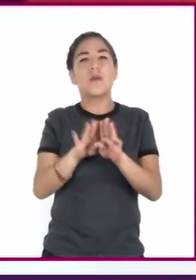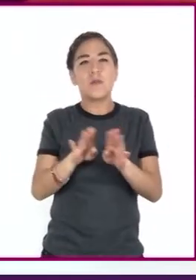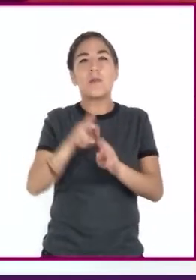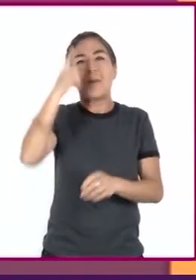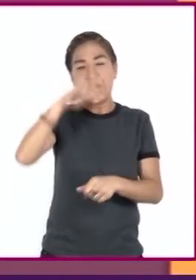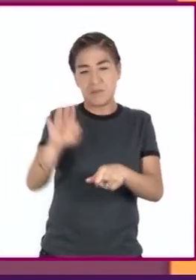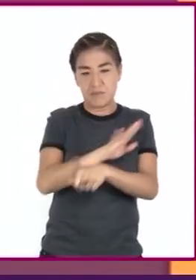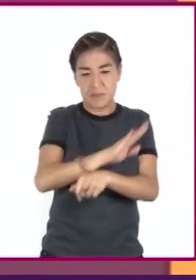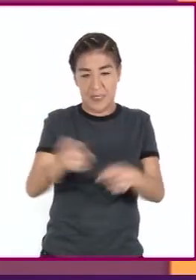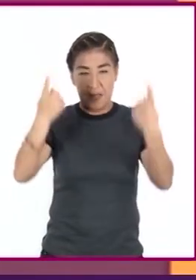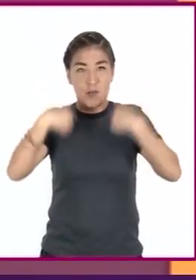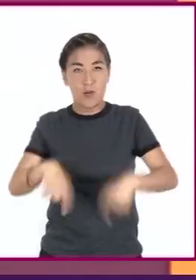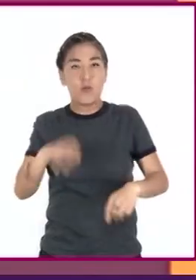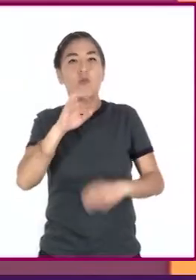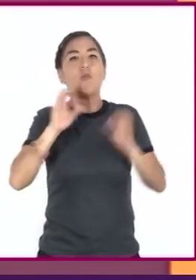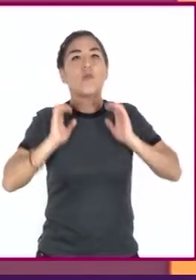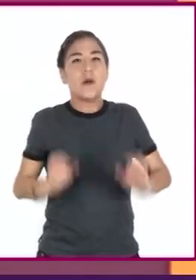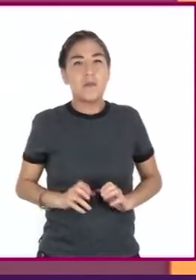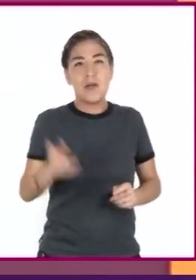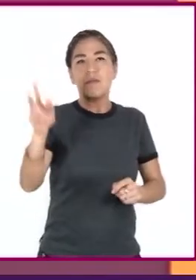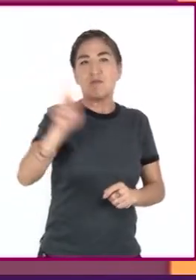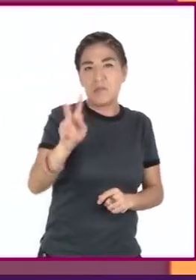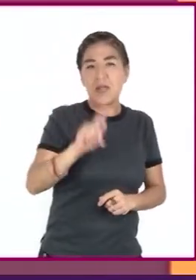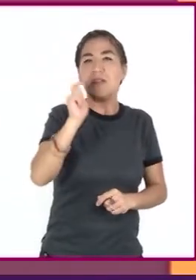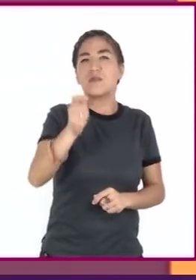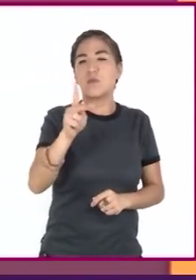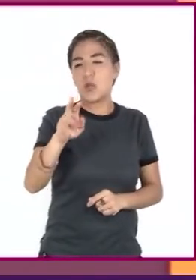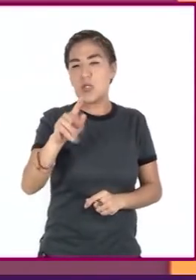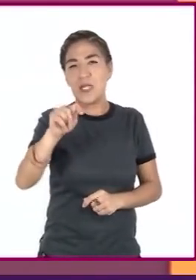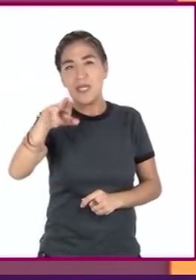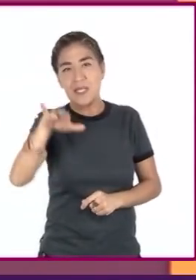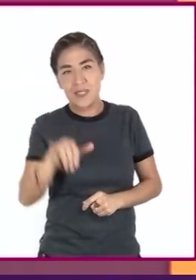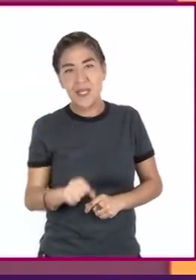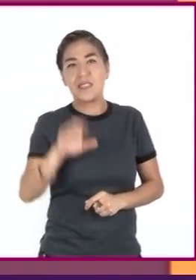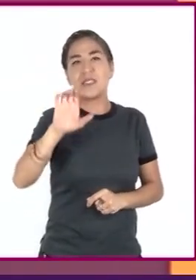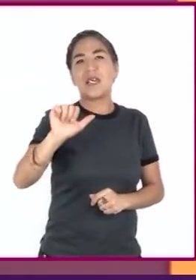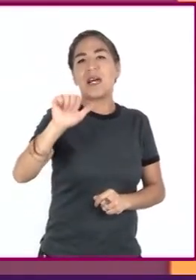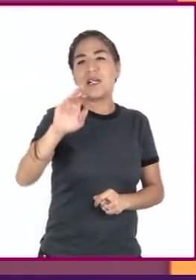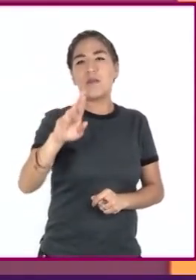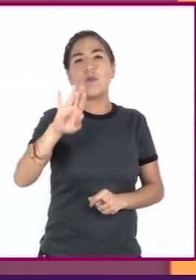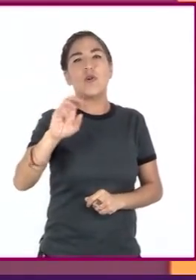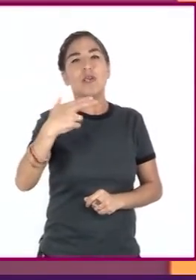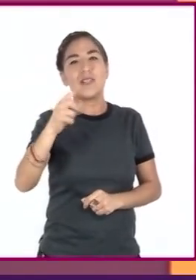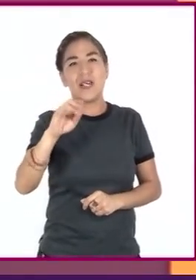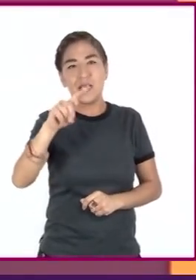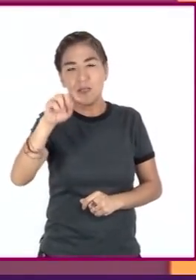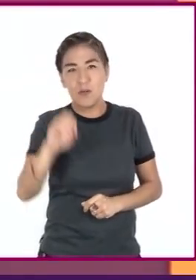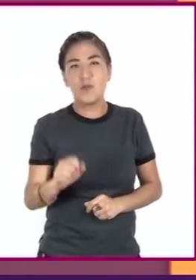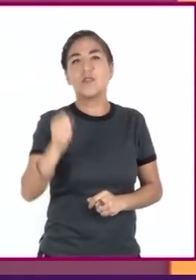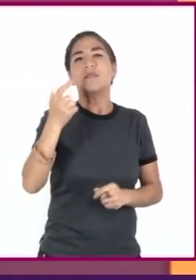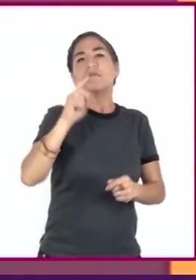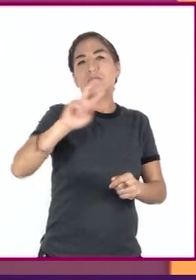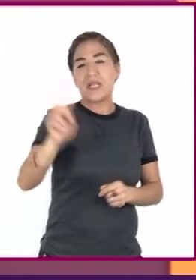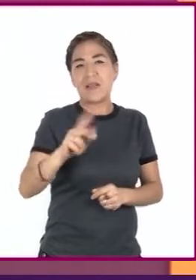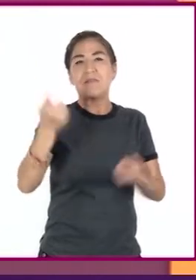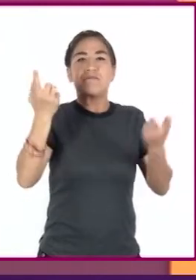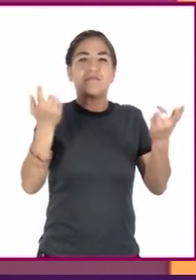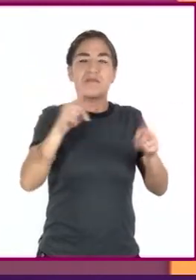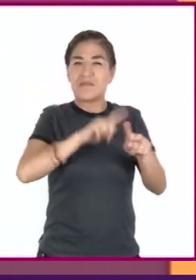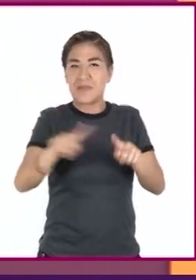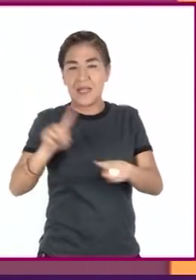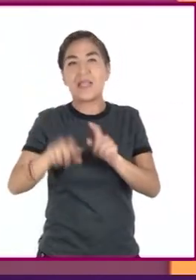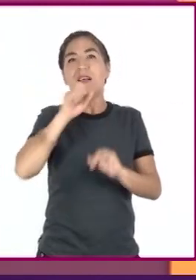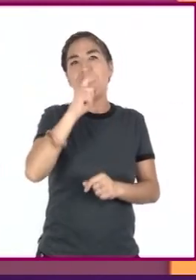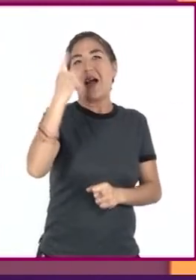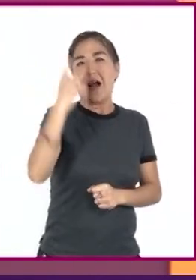nuestro organismo nutrientes como las proteínas, los carbohidratos, lípidos, vitaminas, minerales y